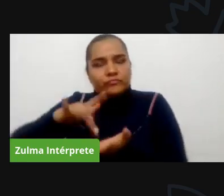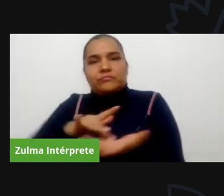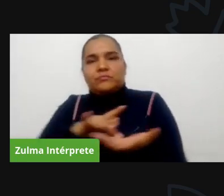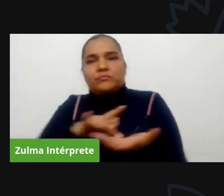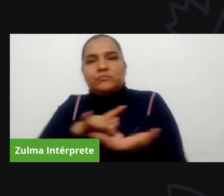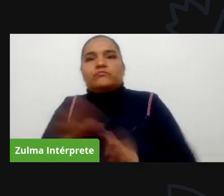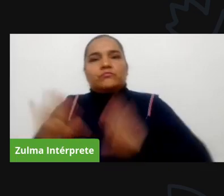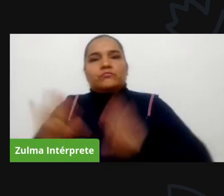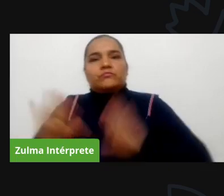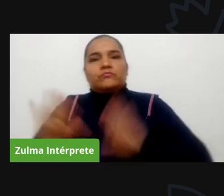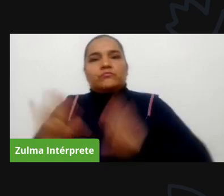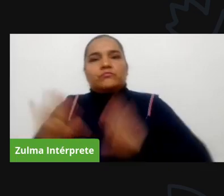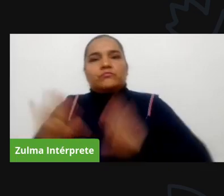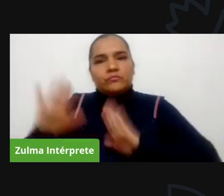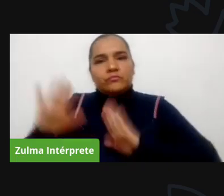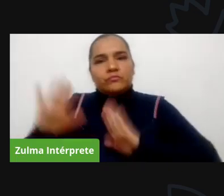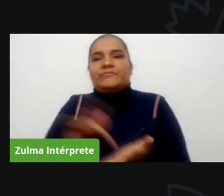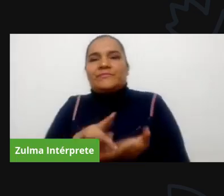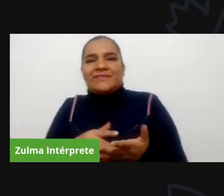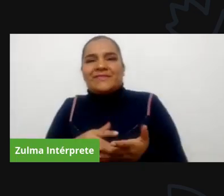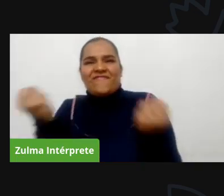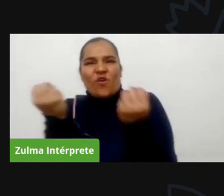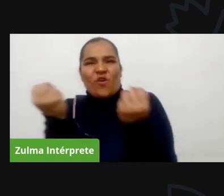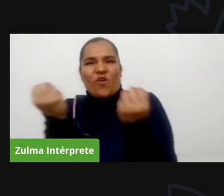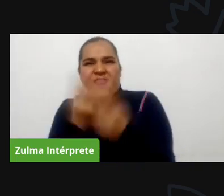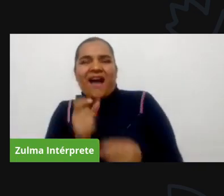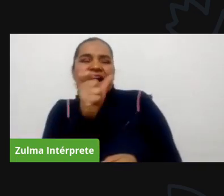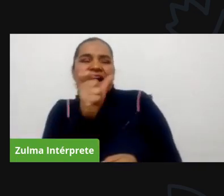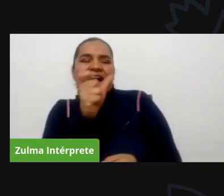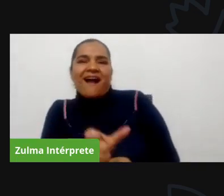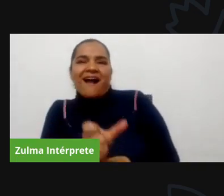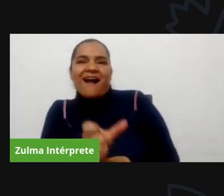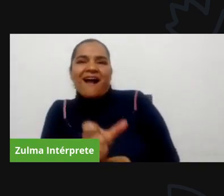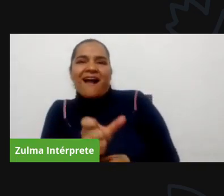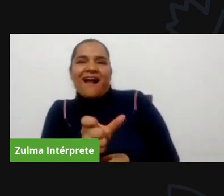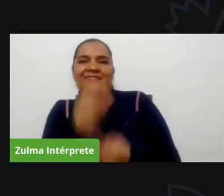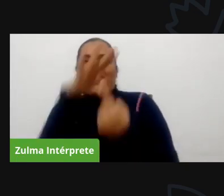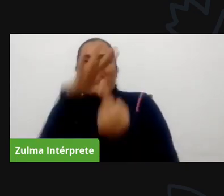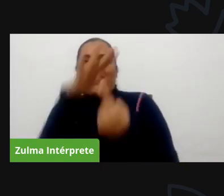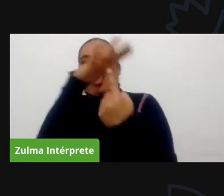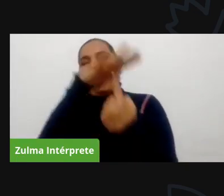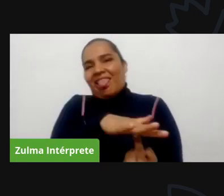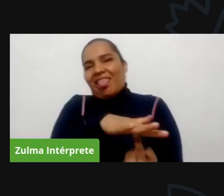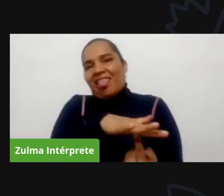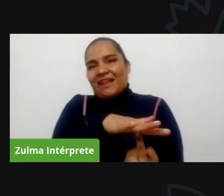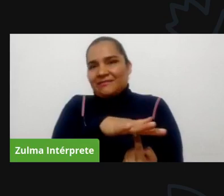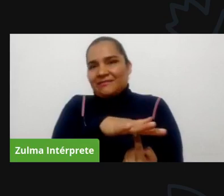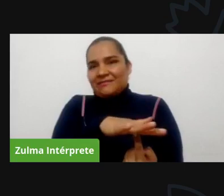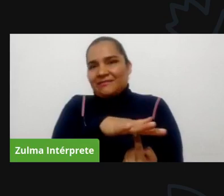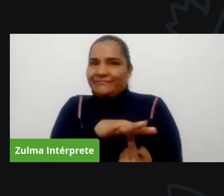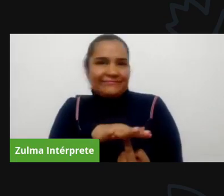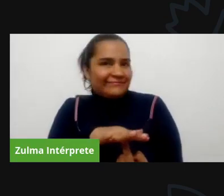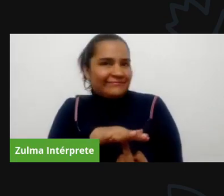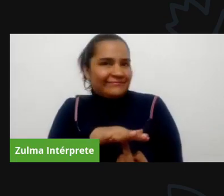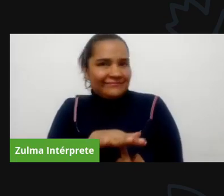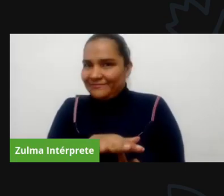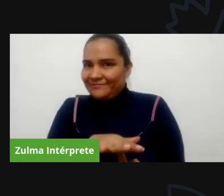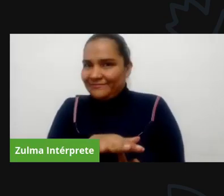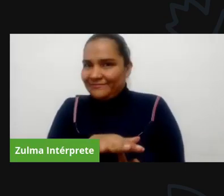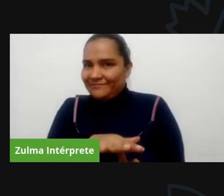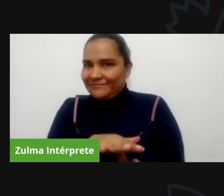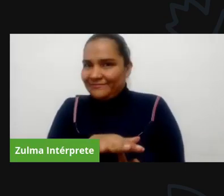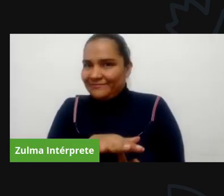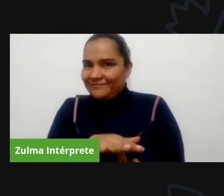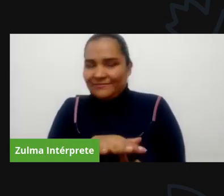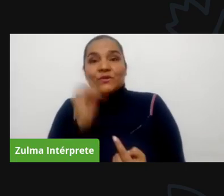en estos procesos que las juntas de acción comunal sean lugares seguros para las mujeres que las juntas de acción comunal sean